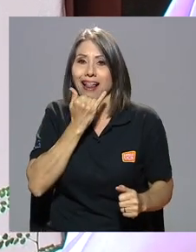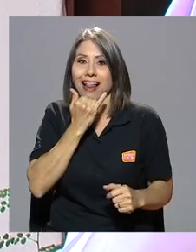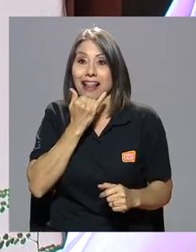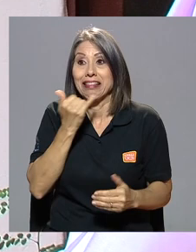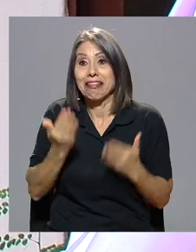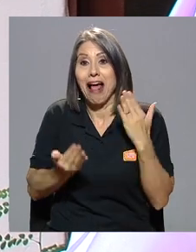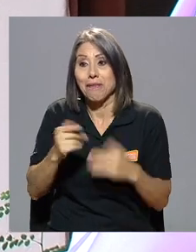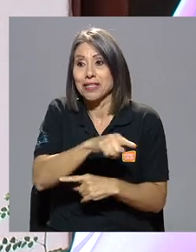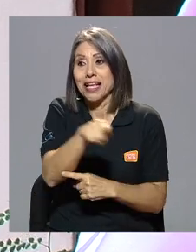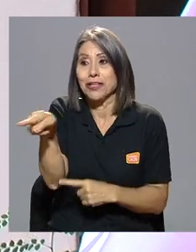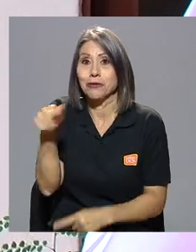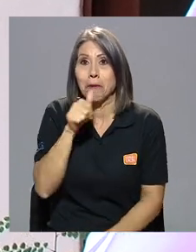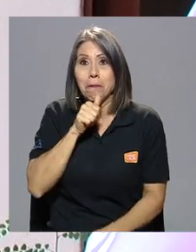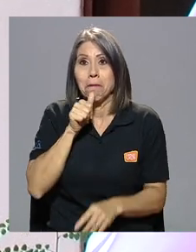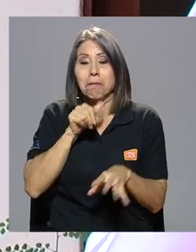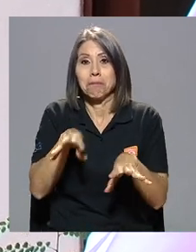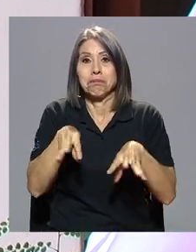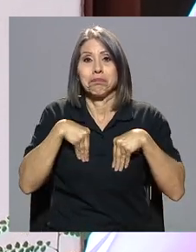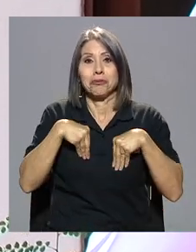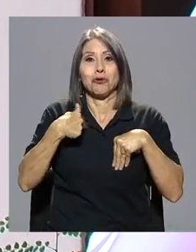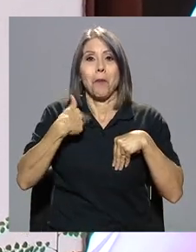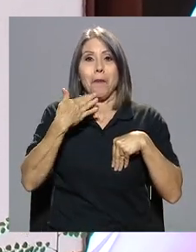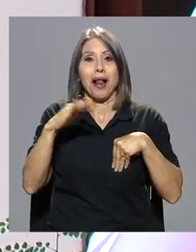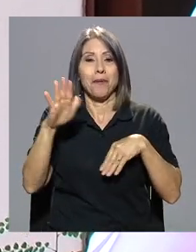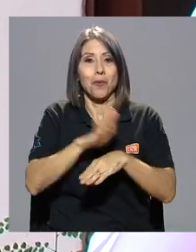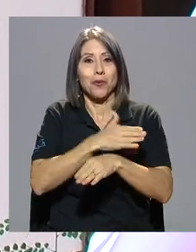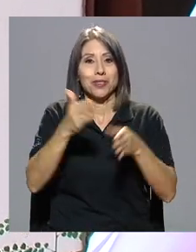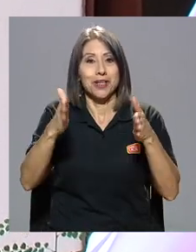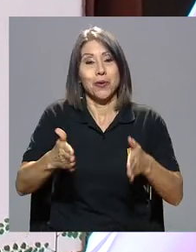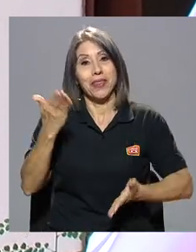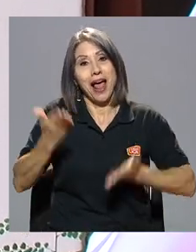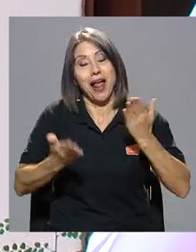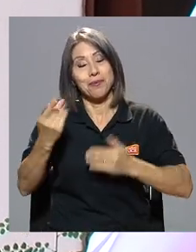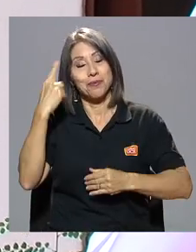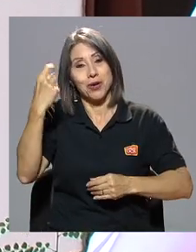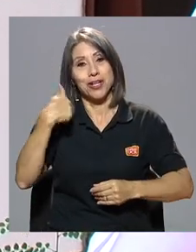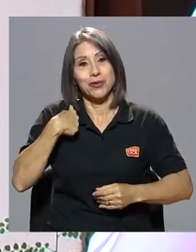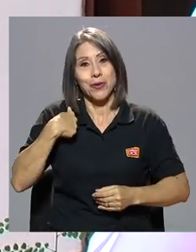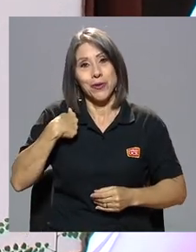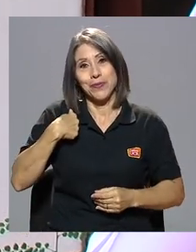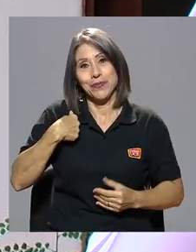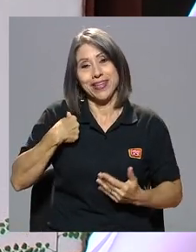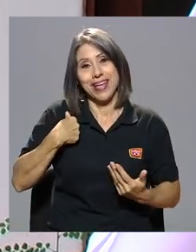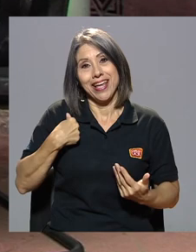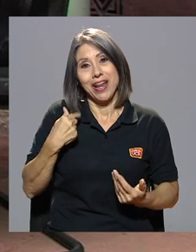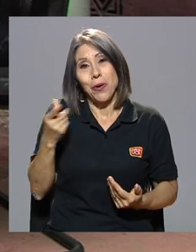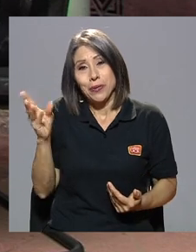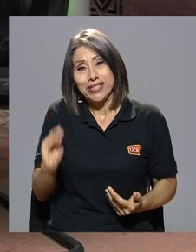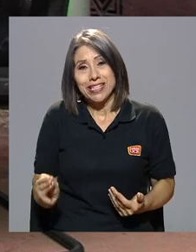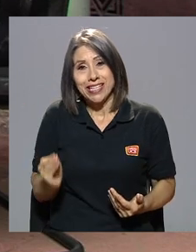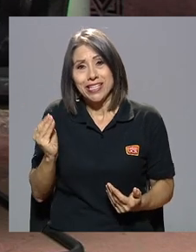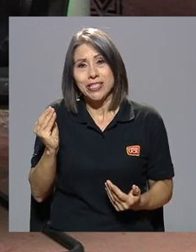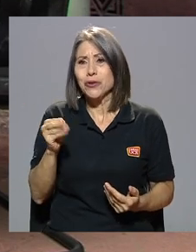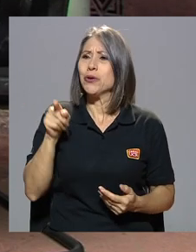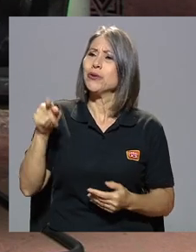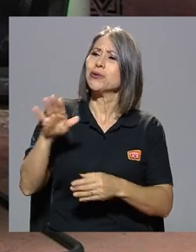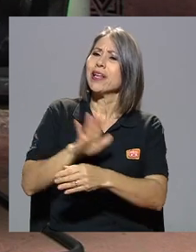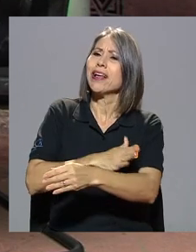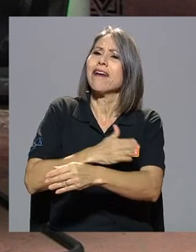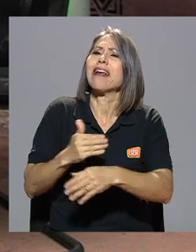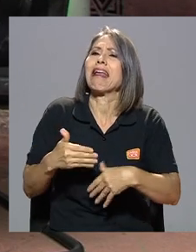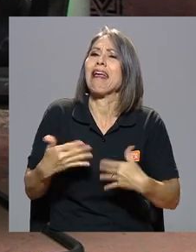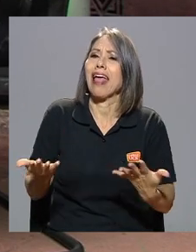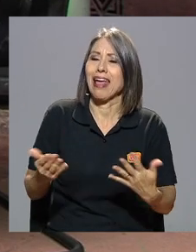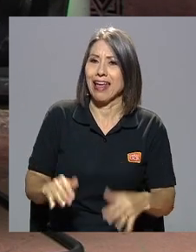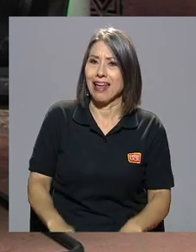tal vez me toleraban lo mal músico que era, tal vez por ser un chiquillo. ¿Y qué pieza interpretaba?